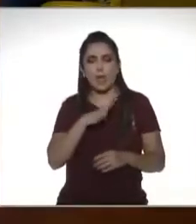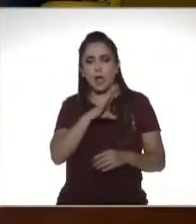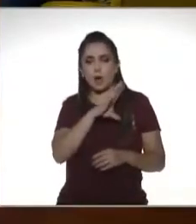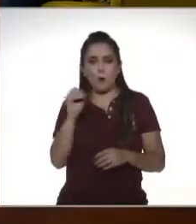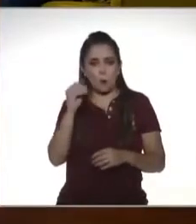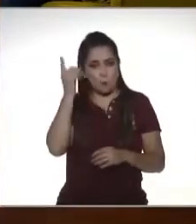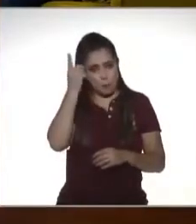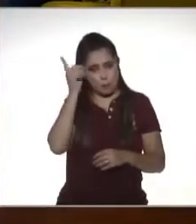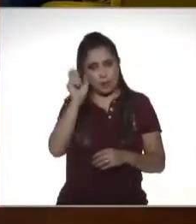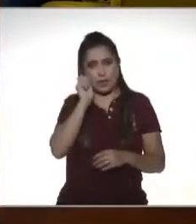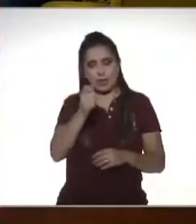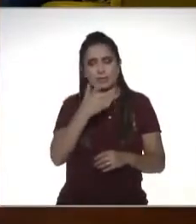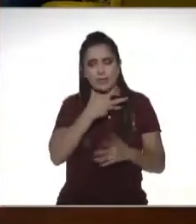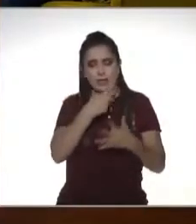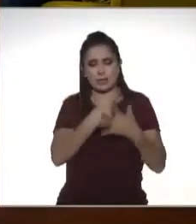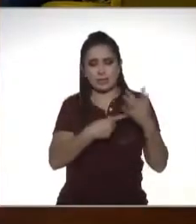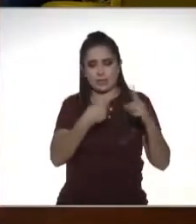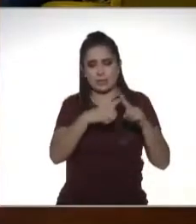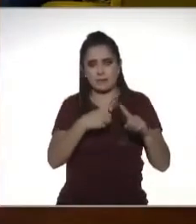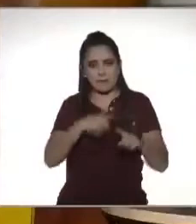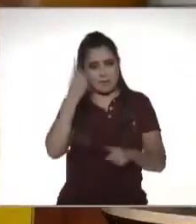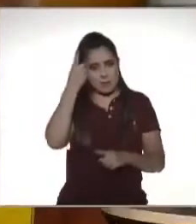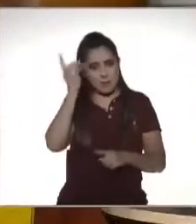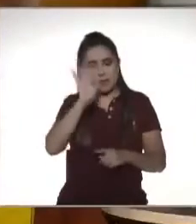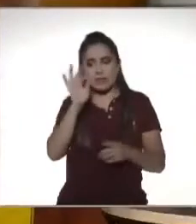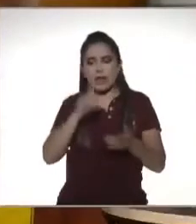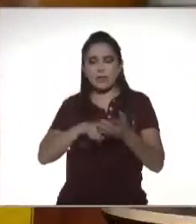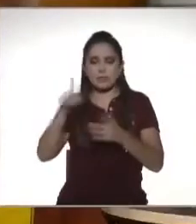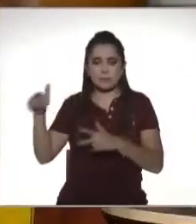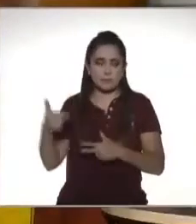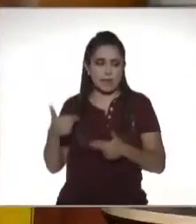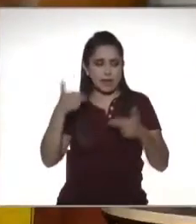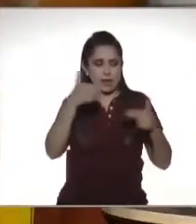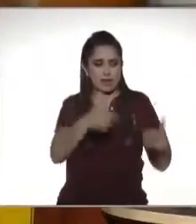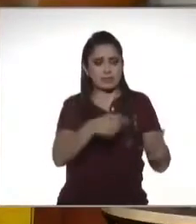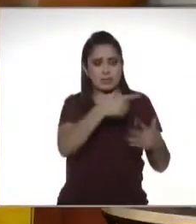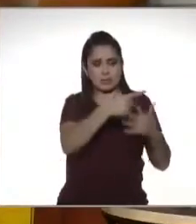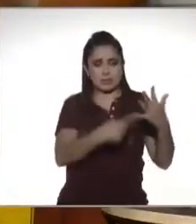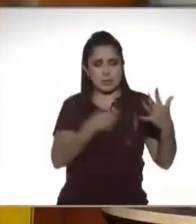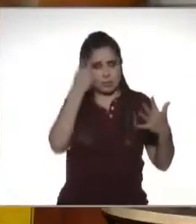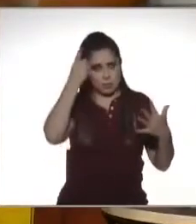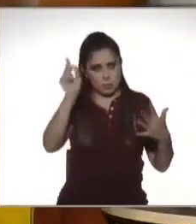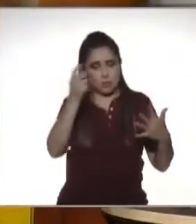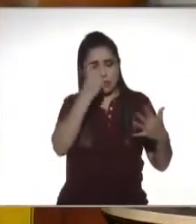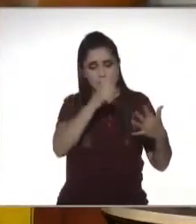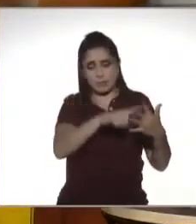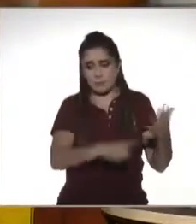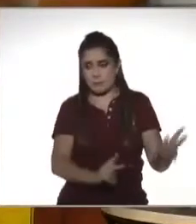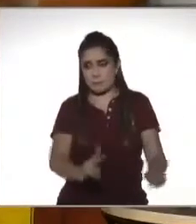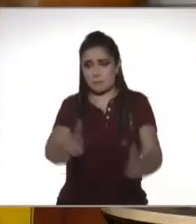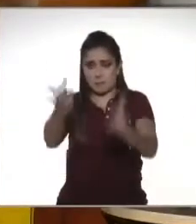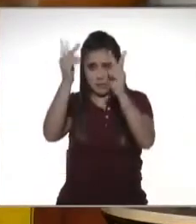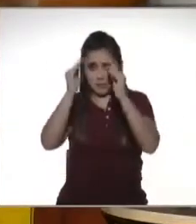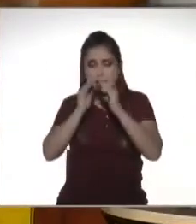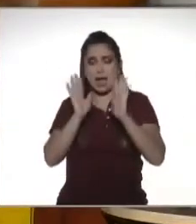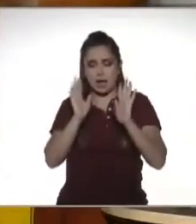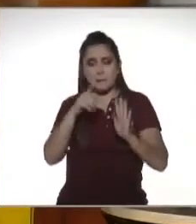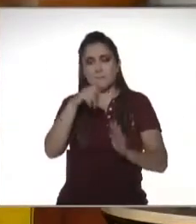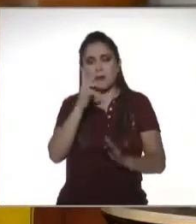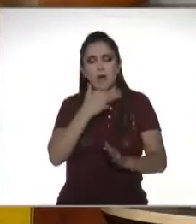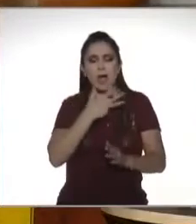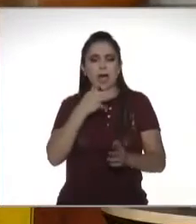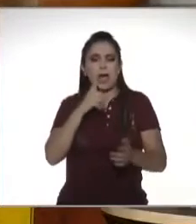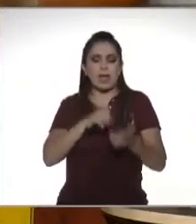porque esa casa la pueden haber recibido en herencia entonces la venta de la casa habitación en principio está exenta pero hay requisitos